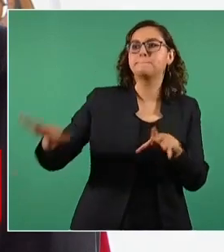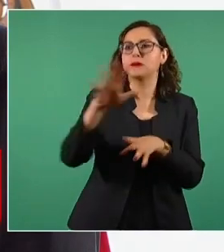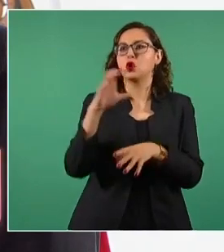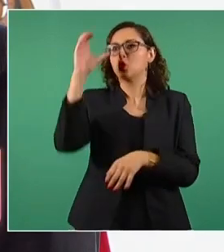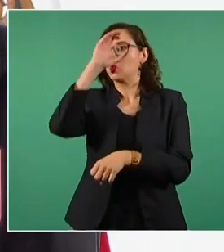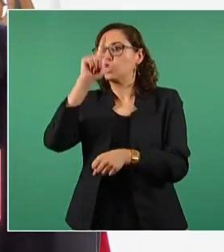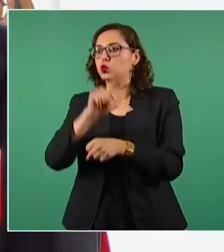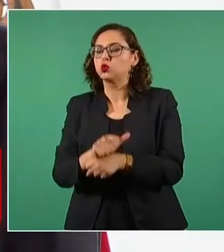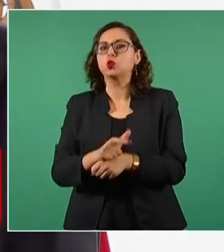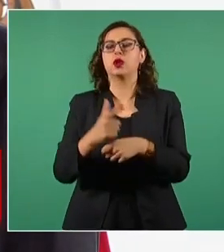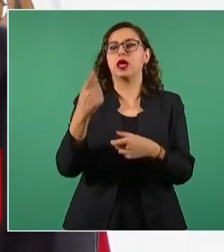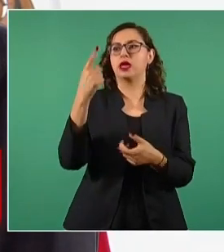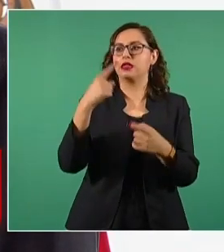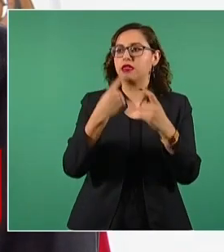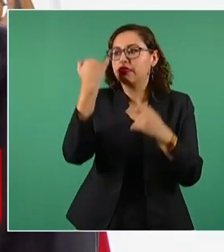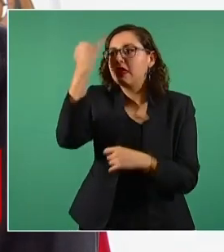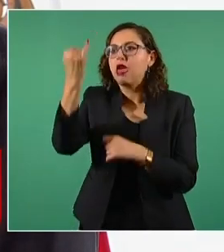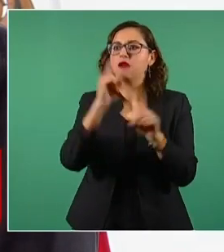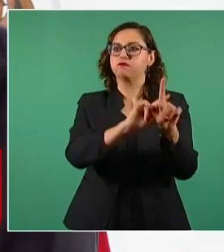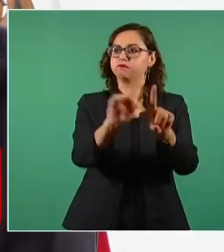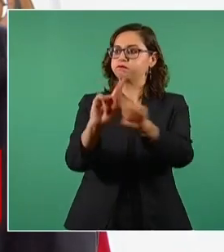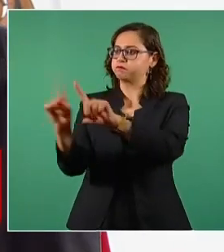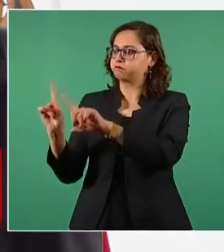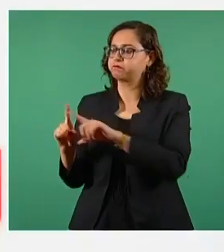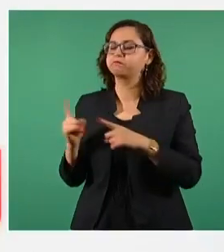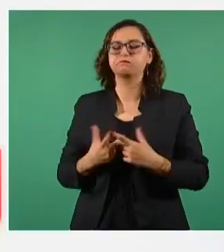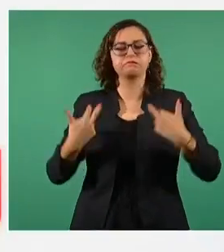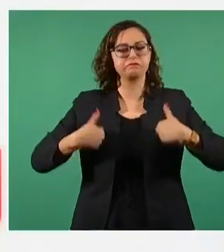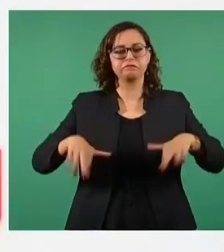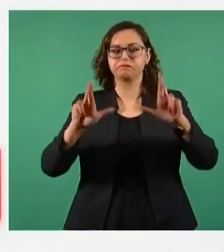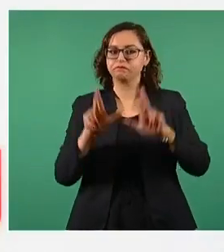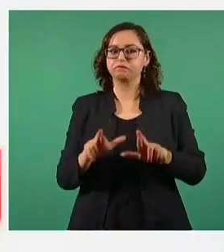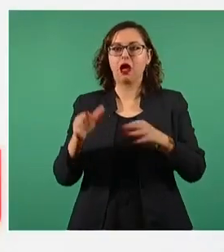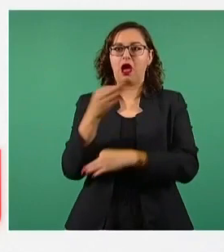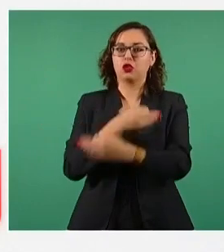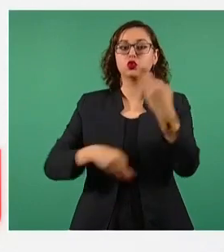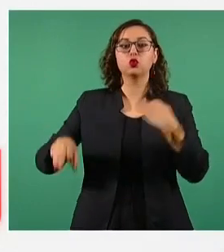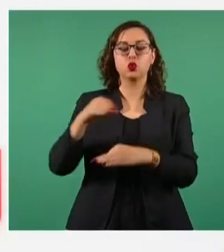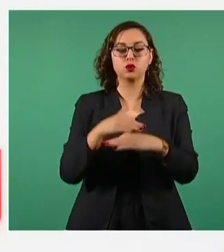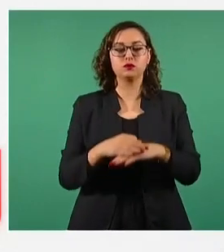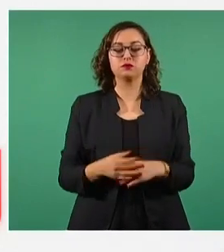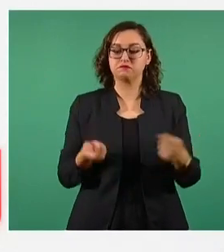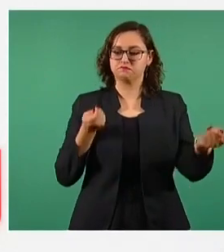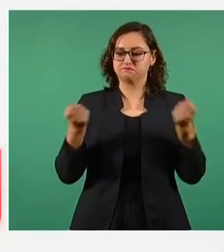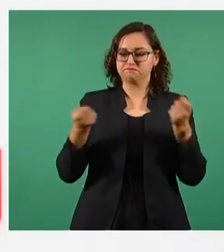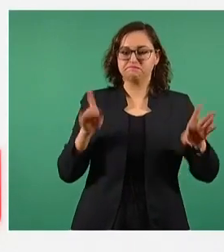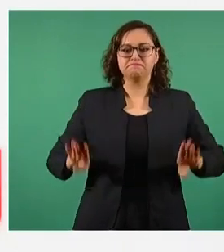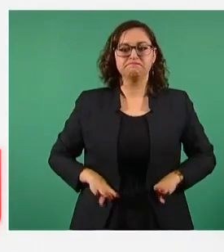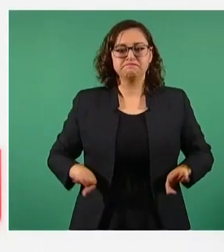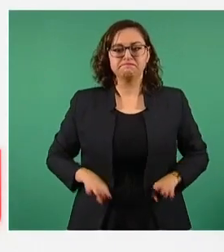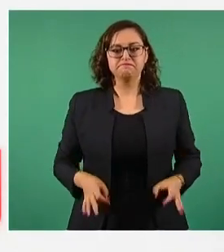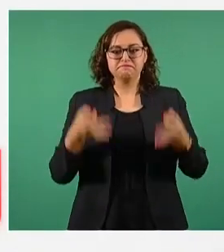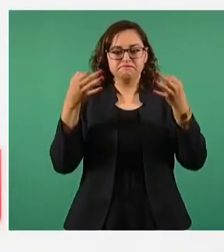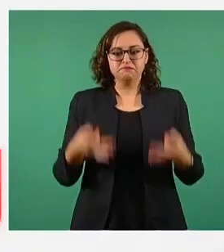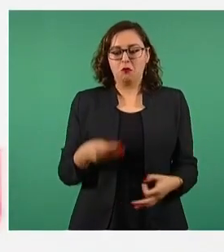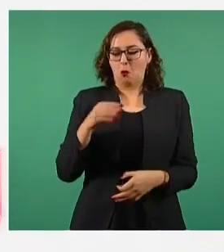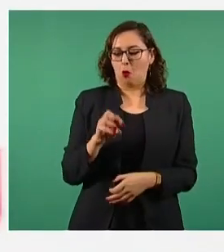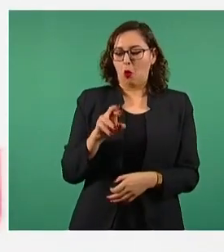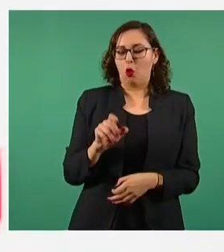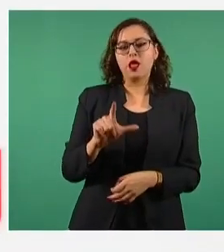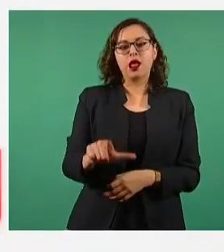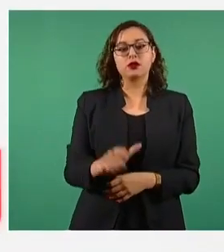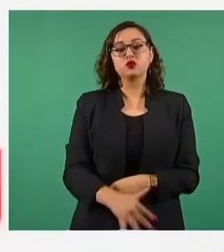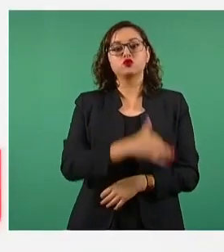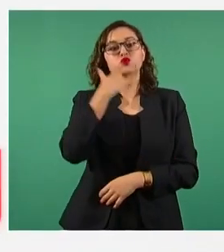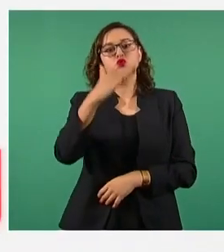y autoridad moral, no se tolera la corrupción ni se permite la impunidad, en la práctica